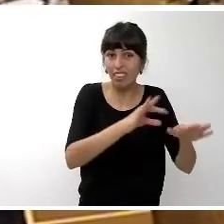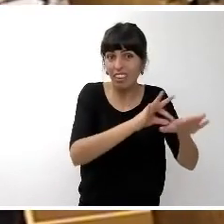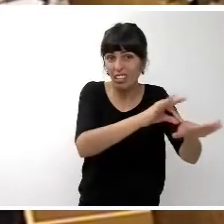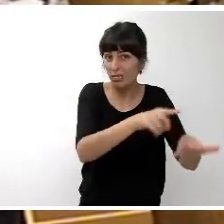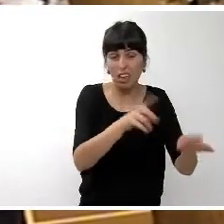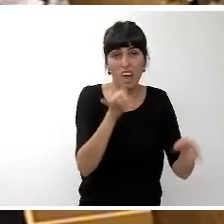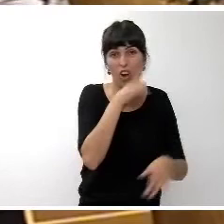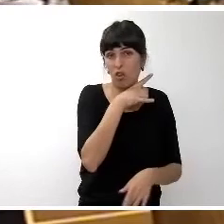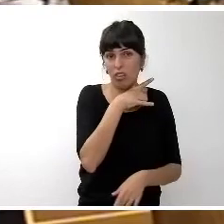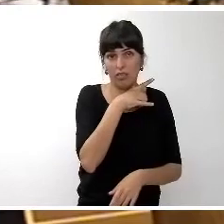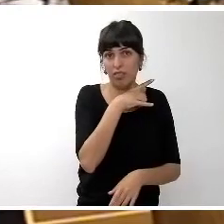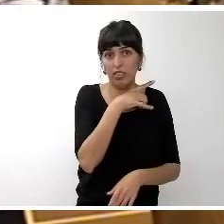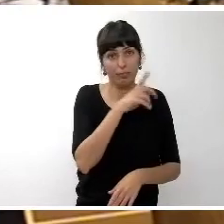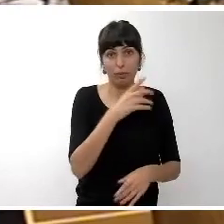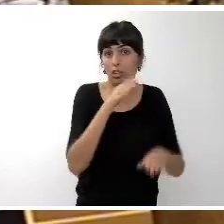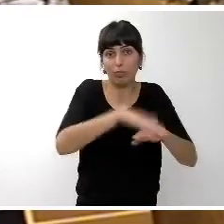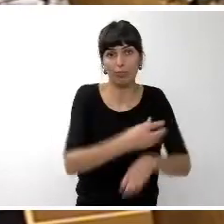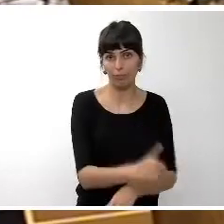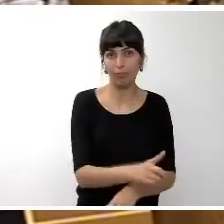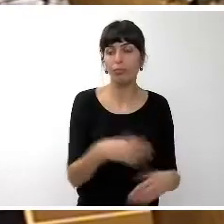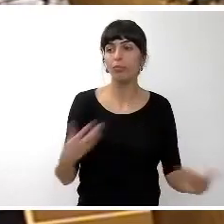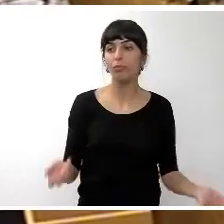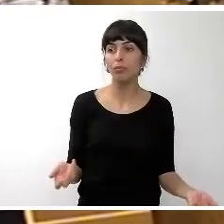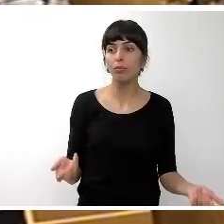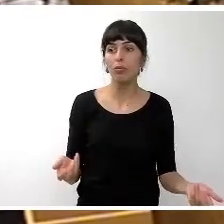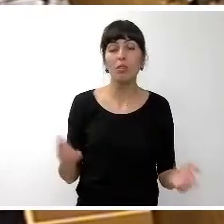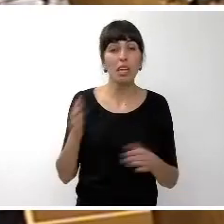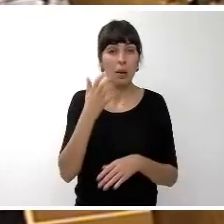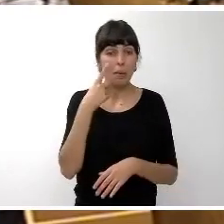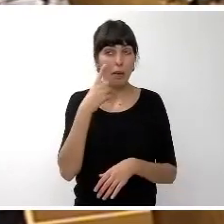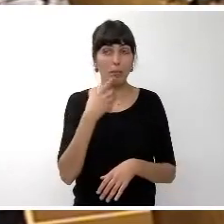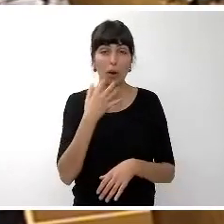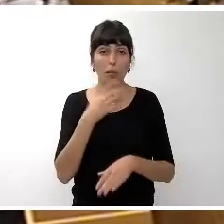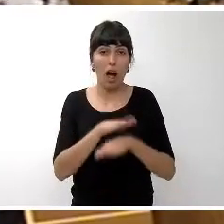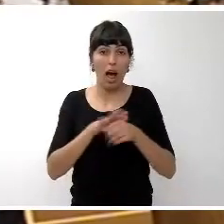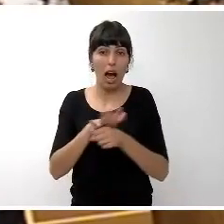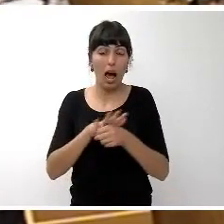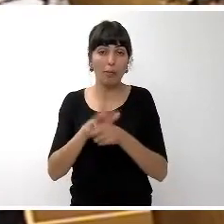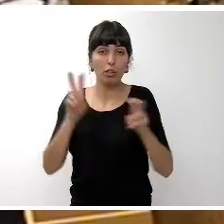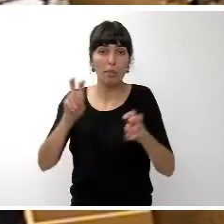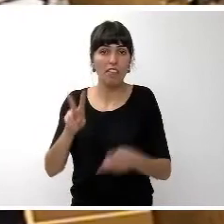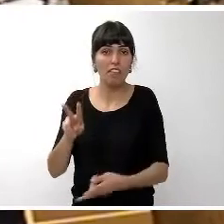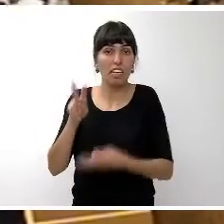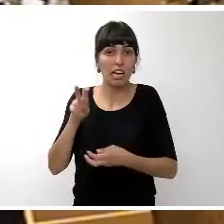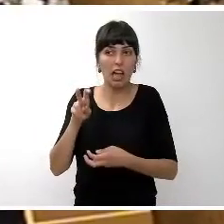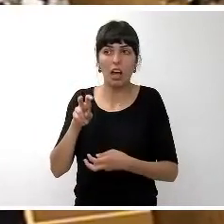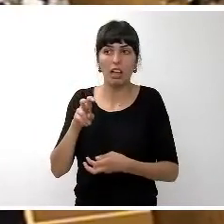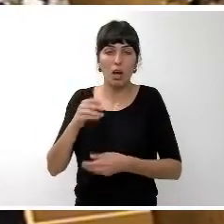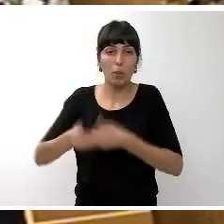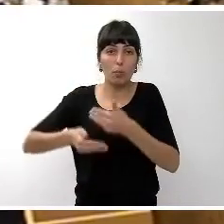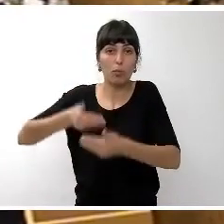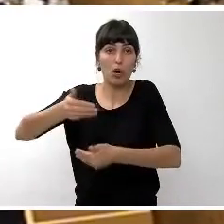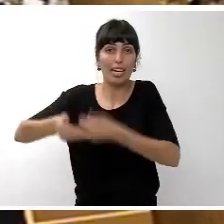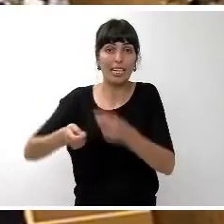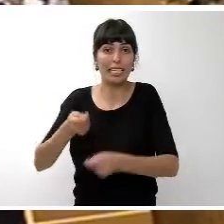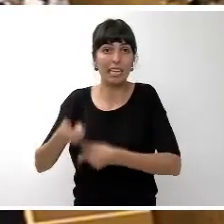aspectos miren en el ámbito por ejemplo de la de la posibilidades de una fiscalidad progresiva más justa y desde luego